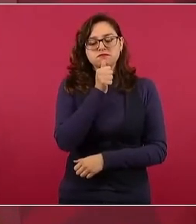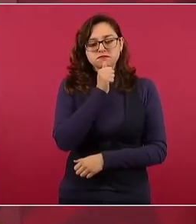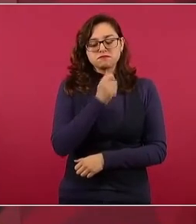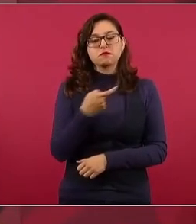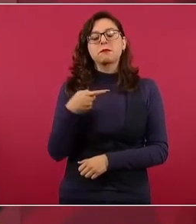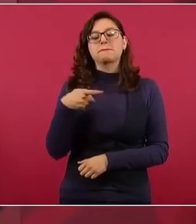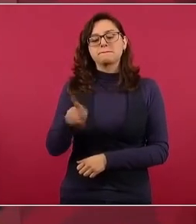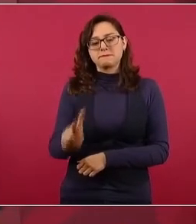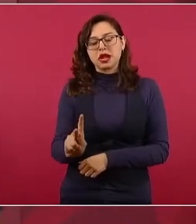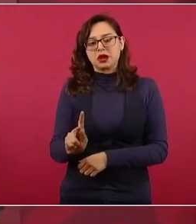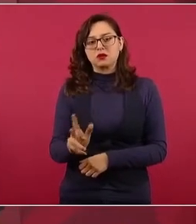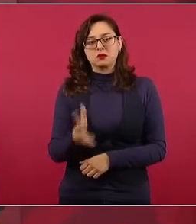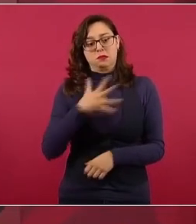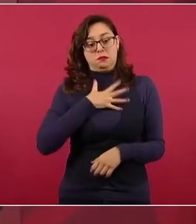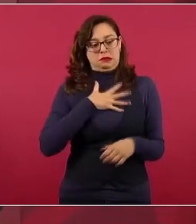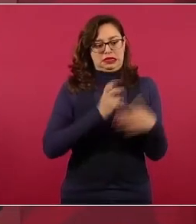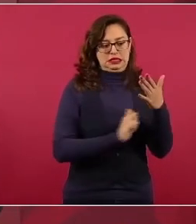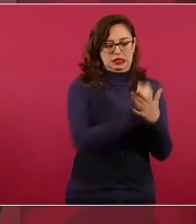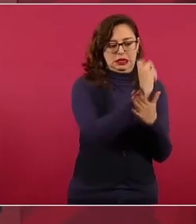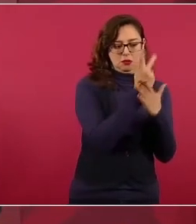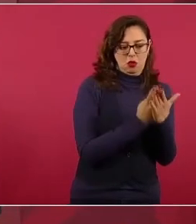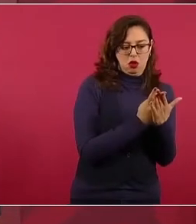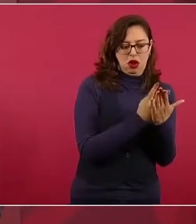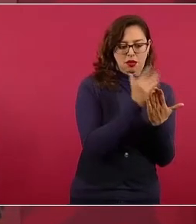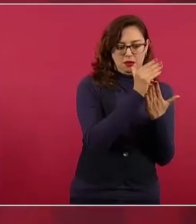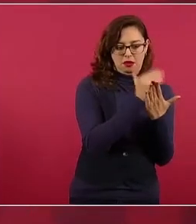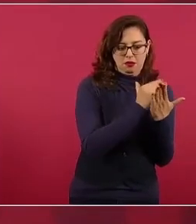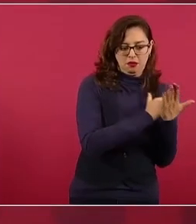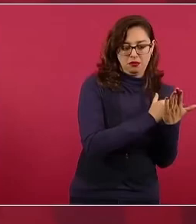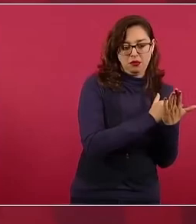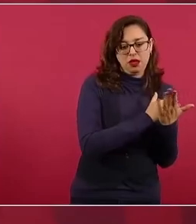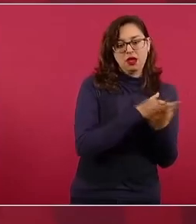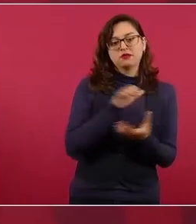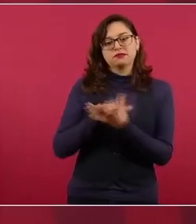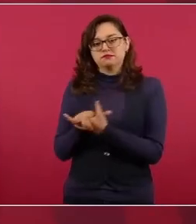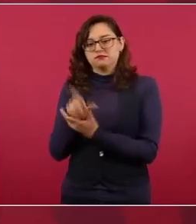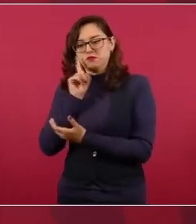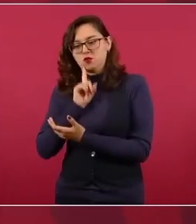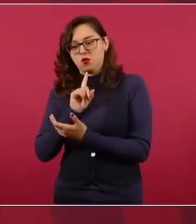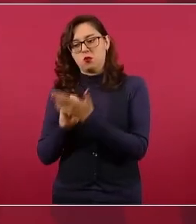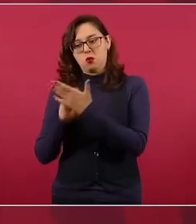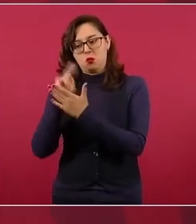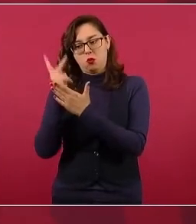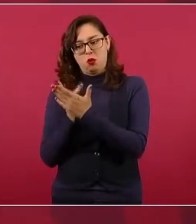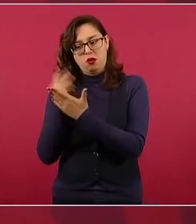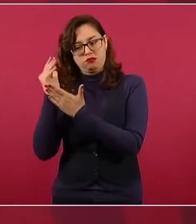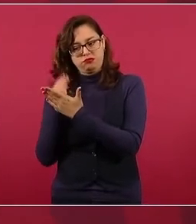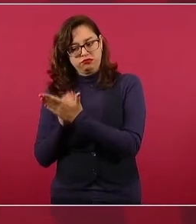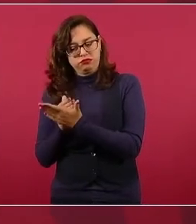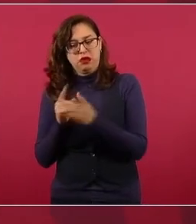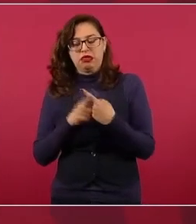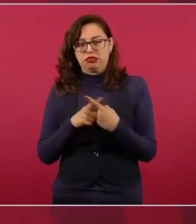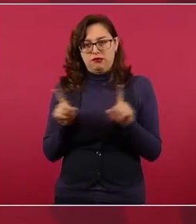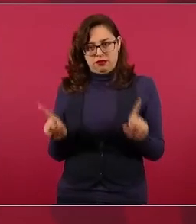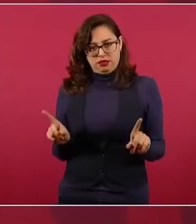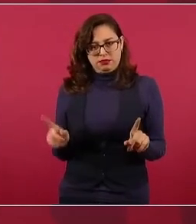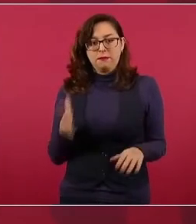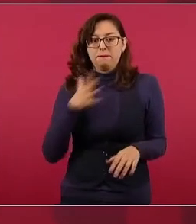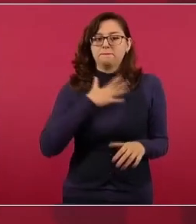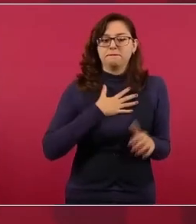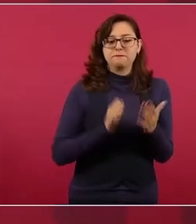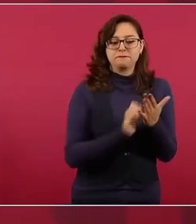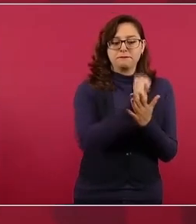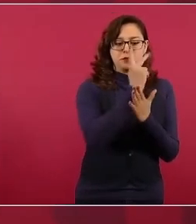agendas, lo que tiene que ver con inflación, migrantes,